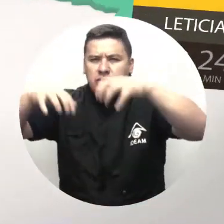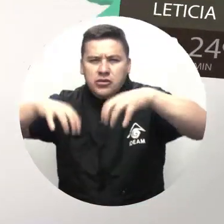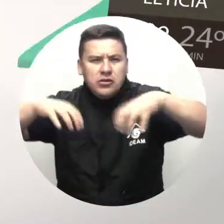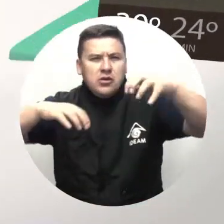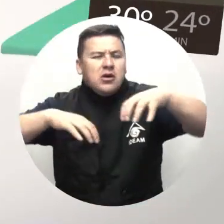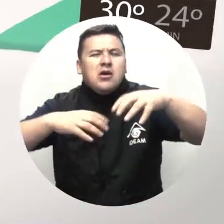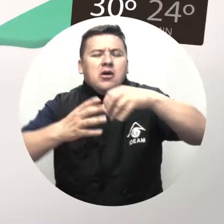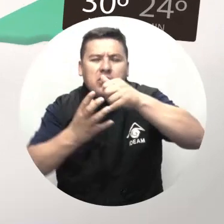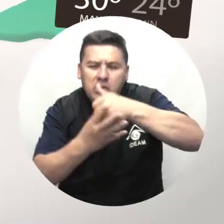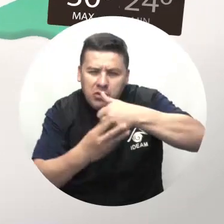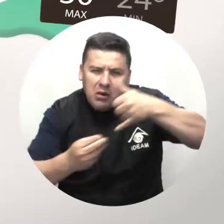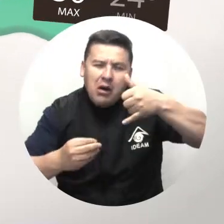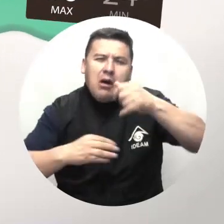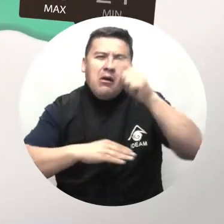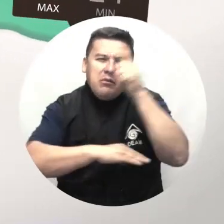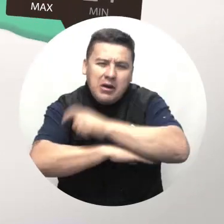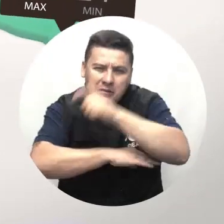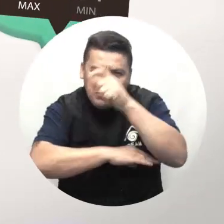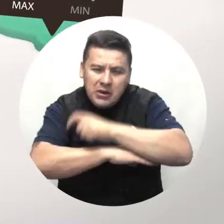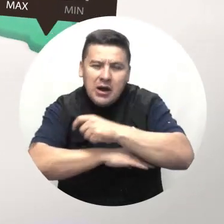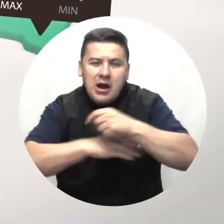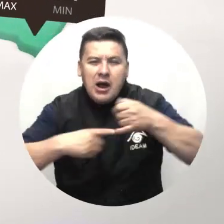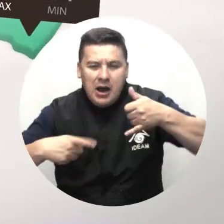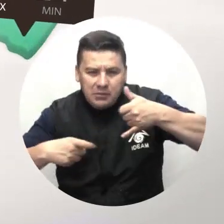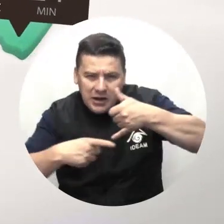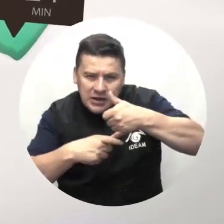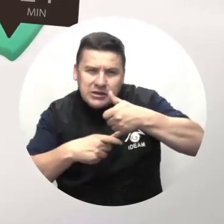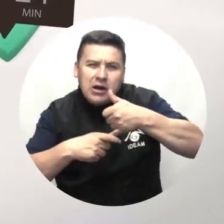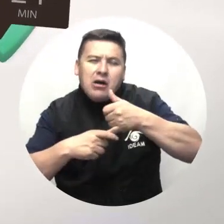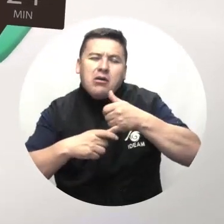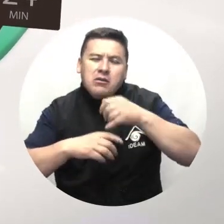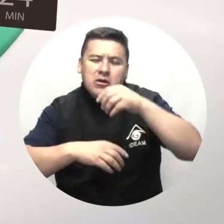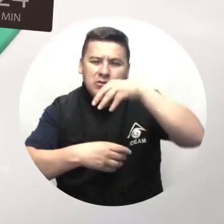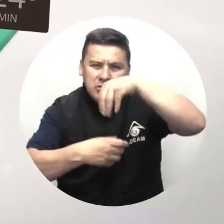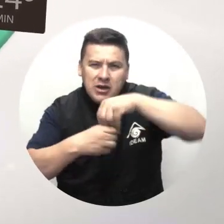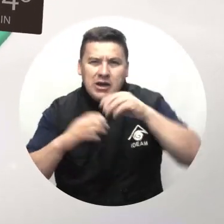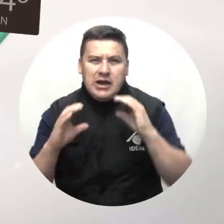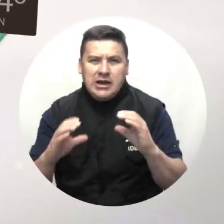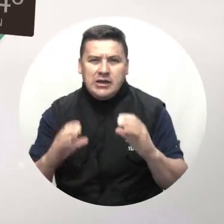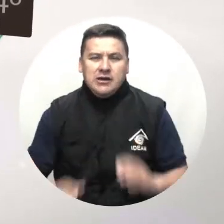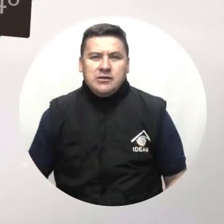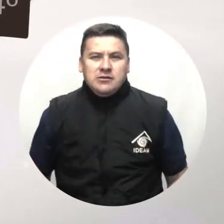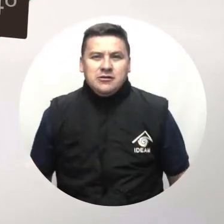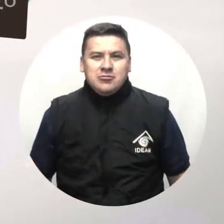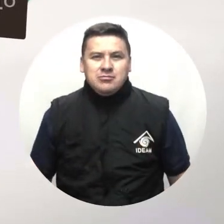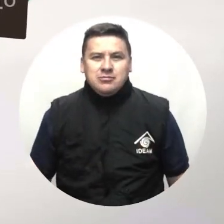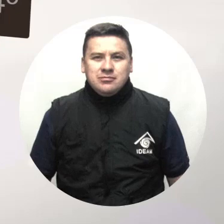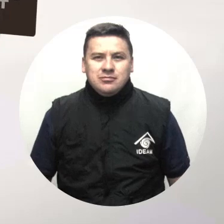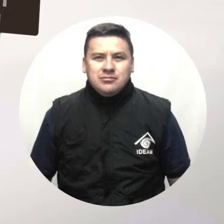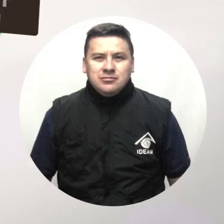sectores de Baupés, Guaviare, Amazonas, Caquetá y Putumayo Música